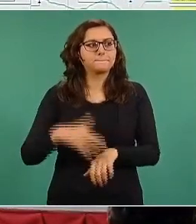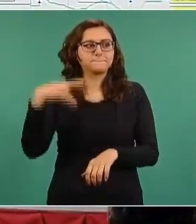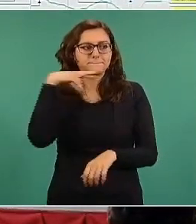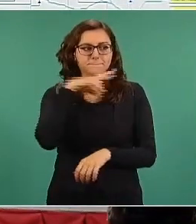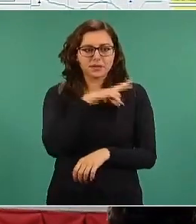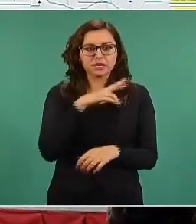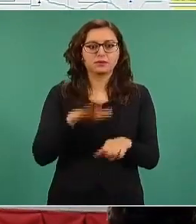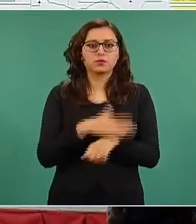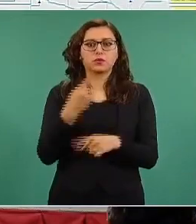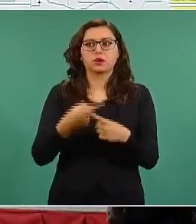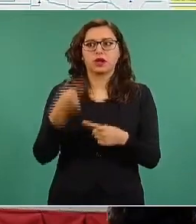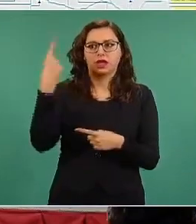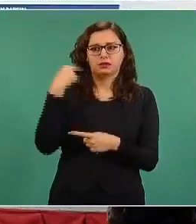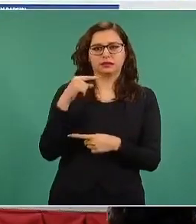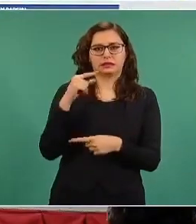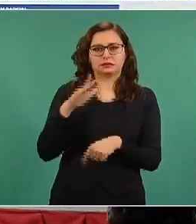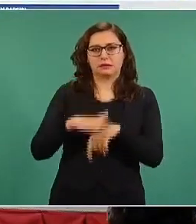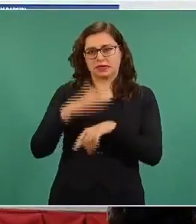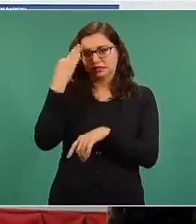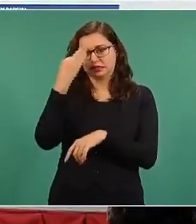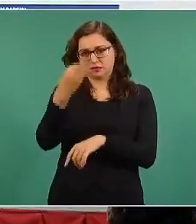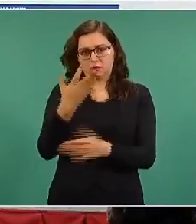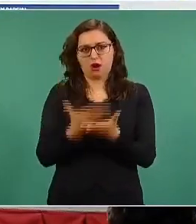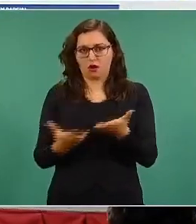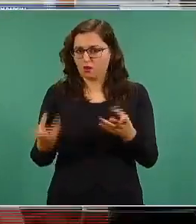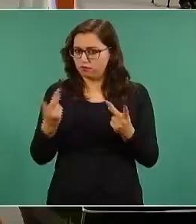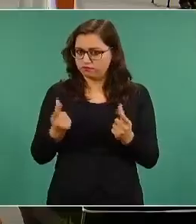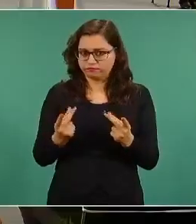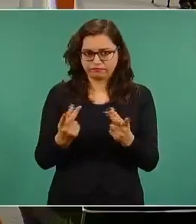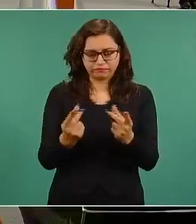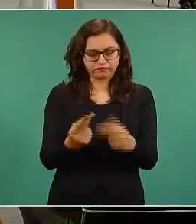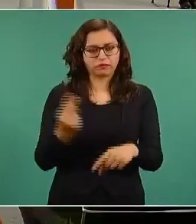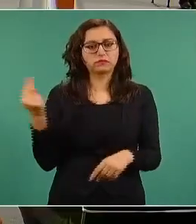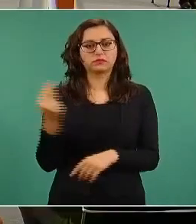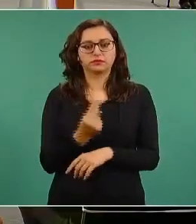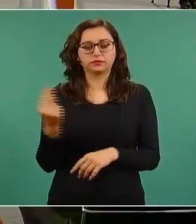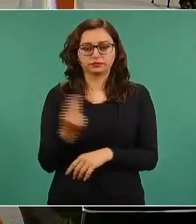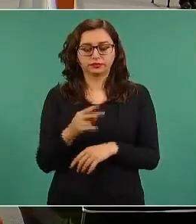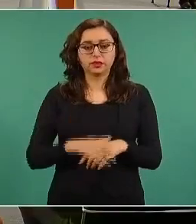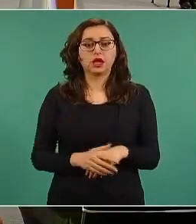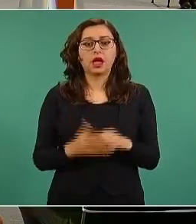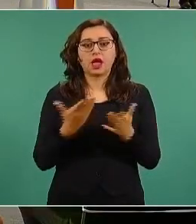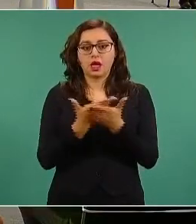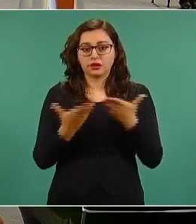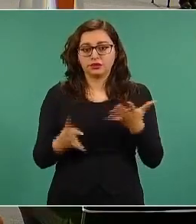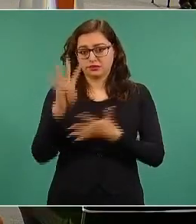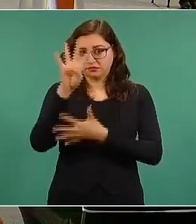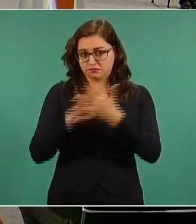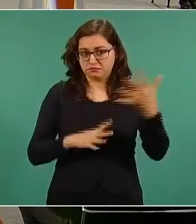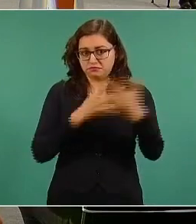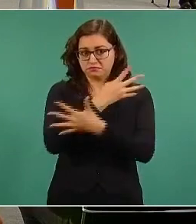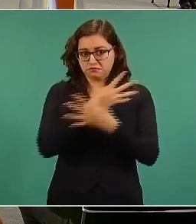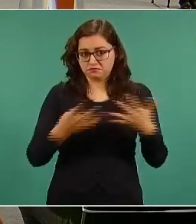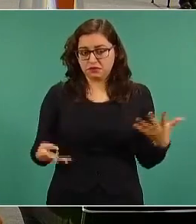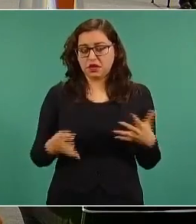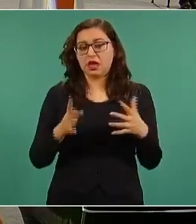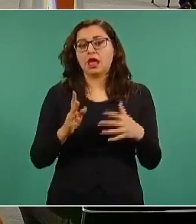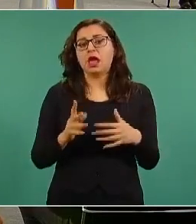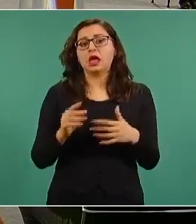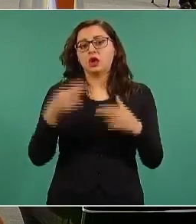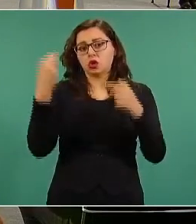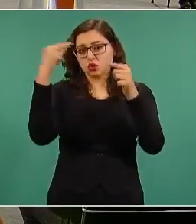la vez anterior. La que sigue, por favor. Estas son las rutas en específico, las que acabo de